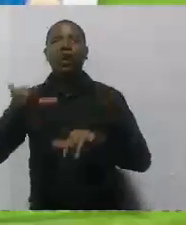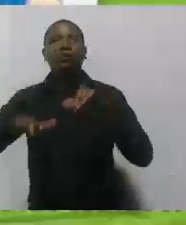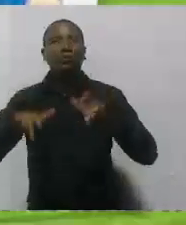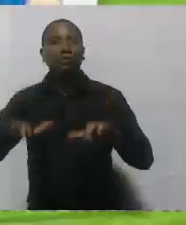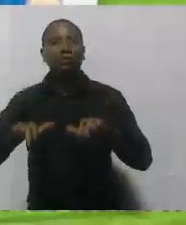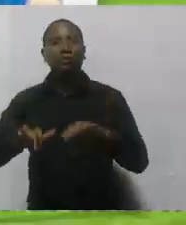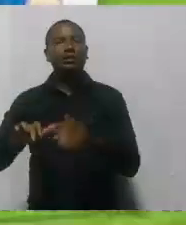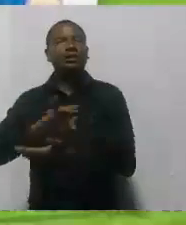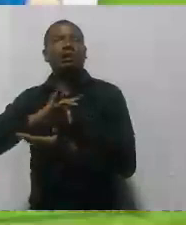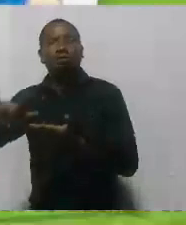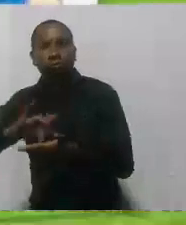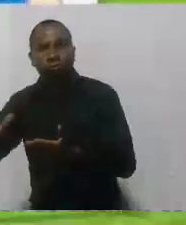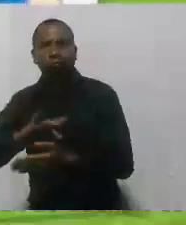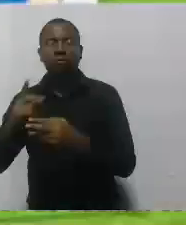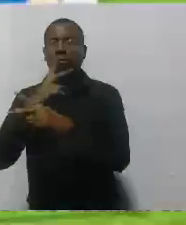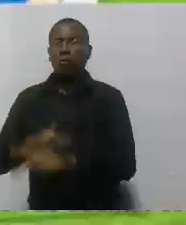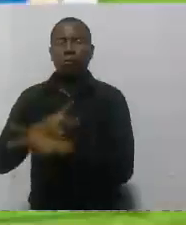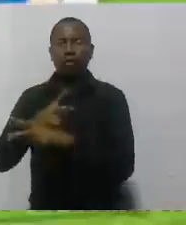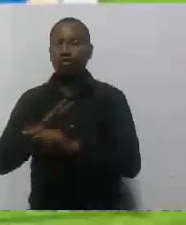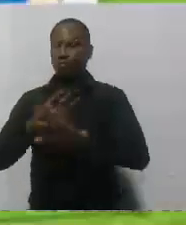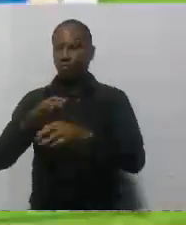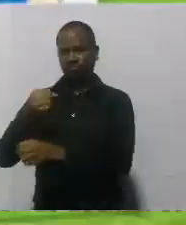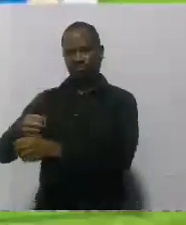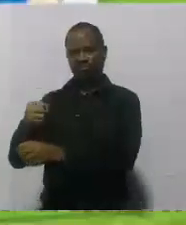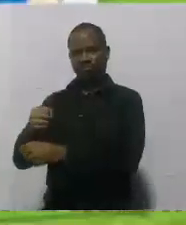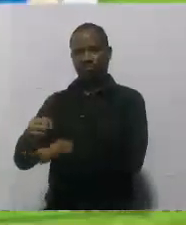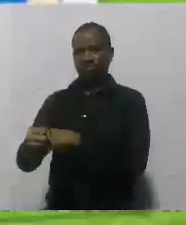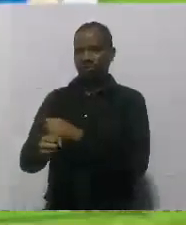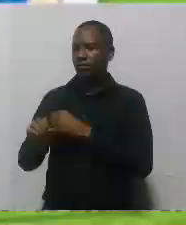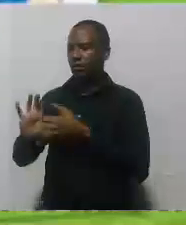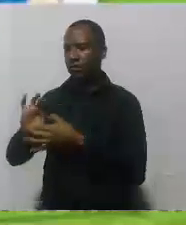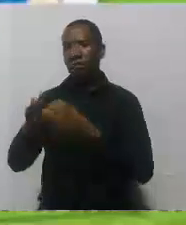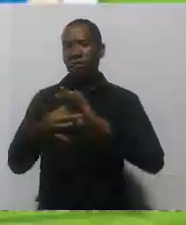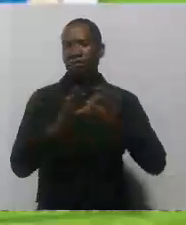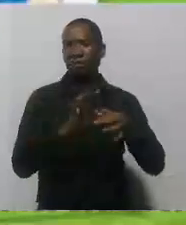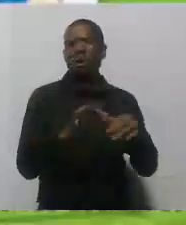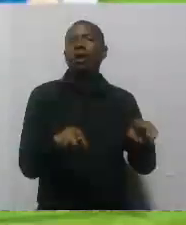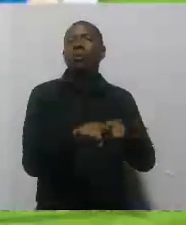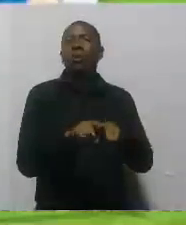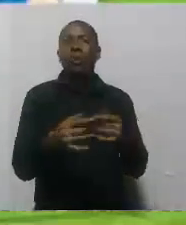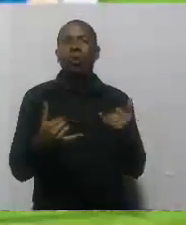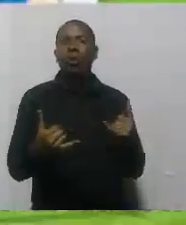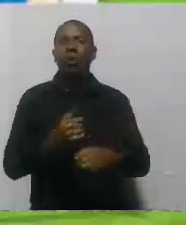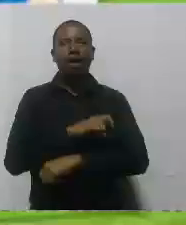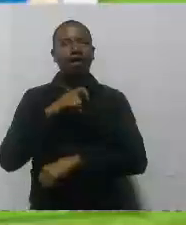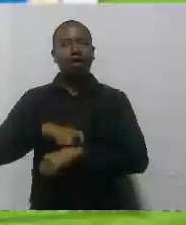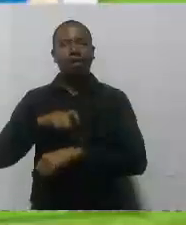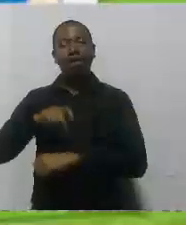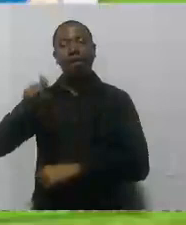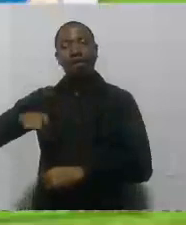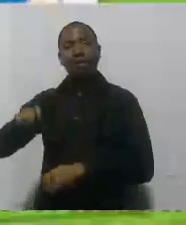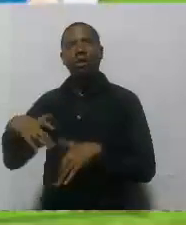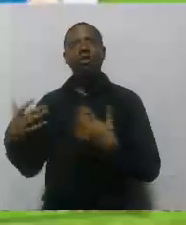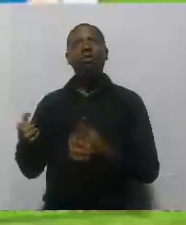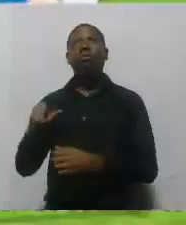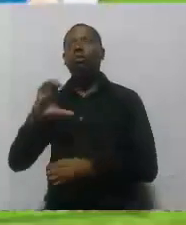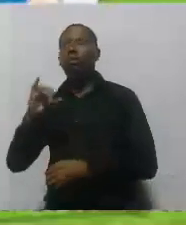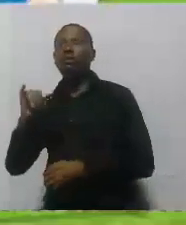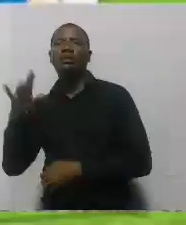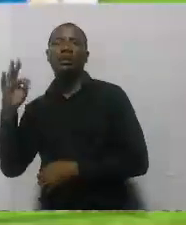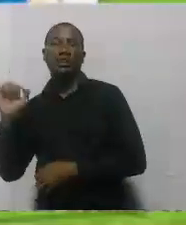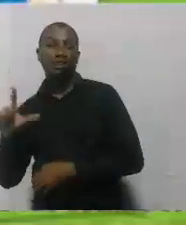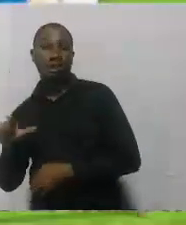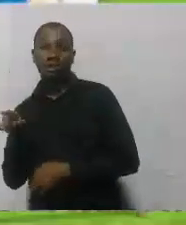desastres porque realmente nuestro trabajo es articulación. Así como en este momento contamos con el CITEL que atiende el 98